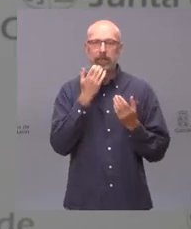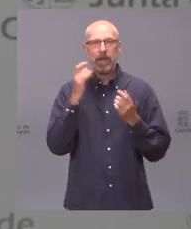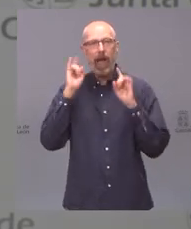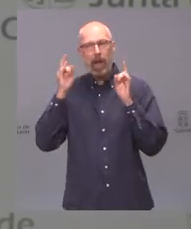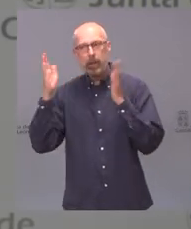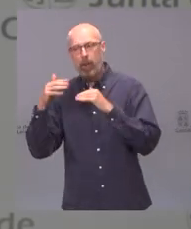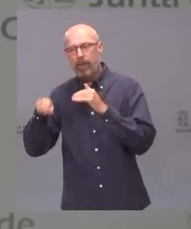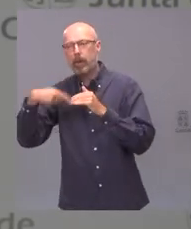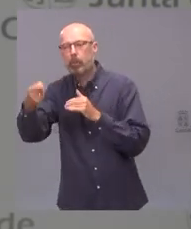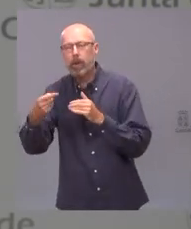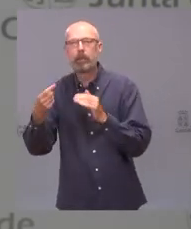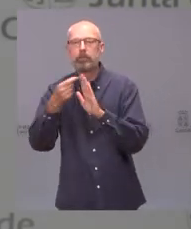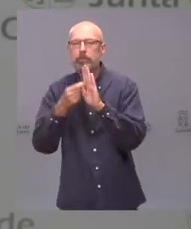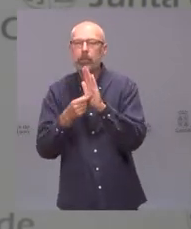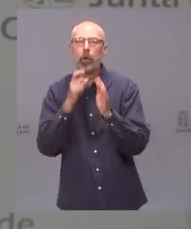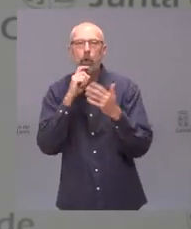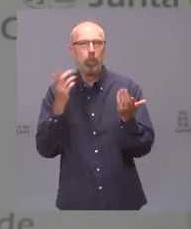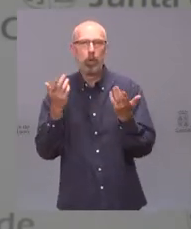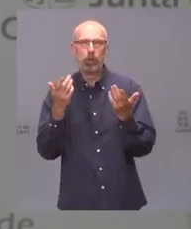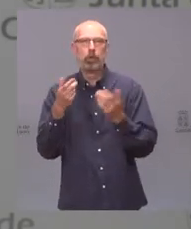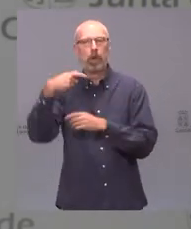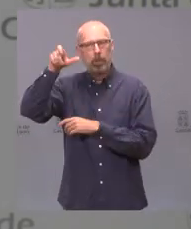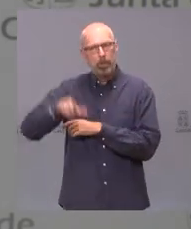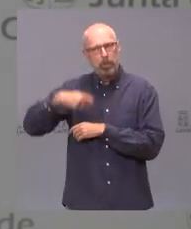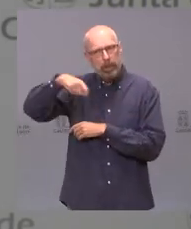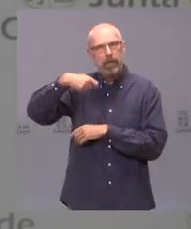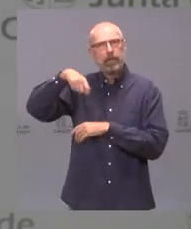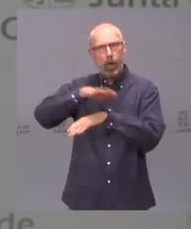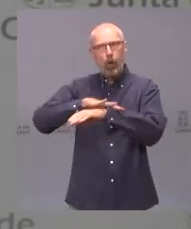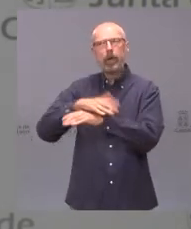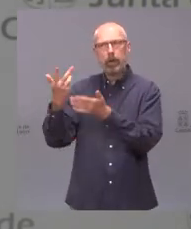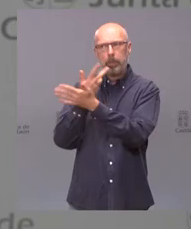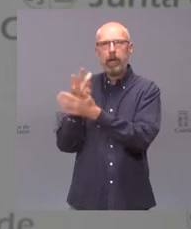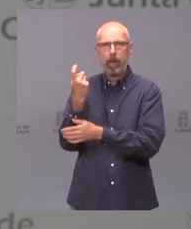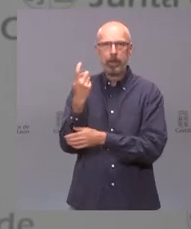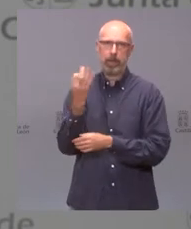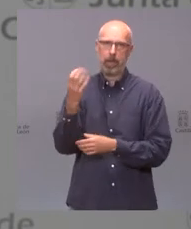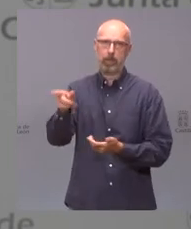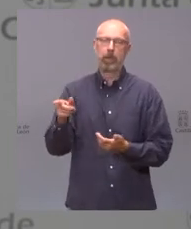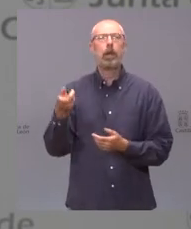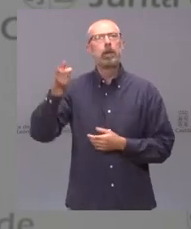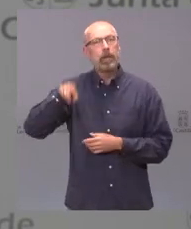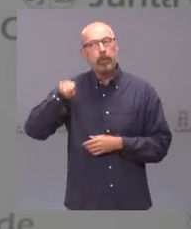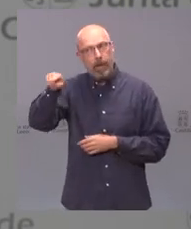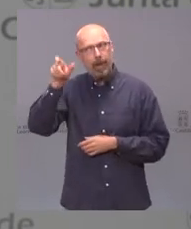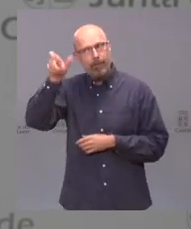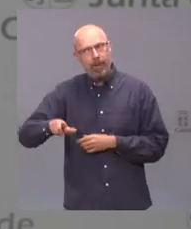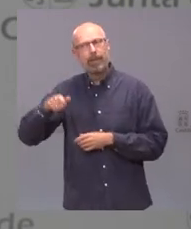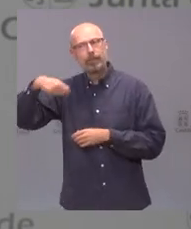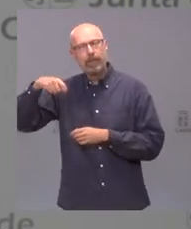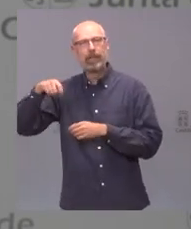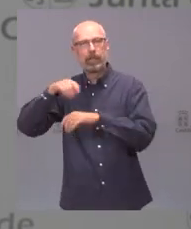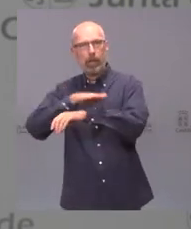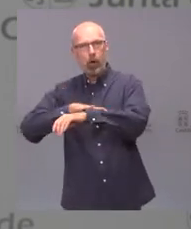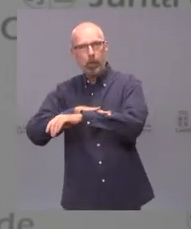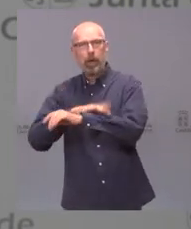ser el presidente del gobierno quien haga ese primer planteamiento también le digo creo que debe hablar con los presidentes y presidentas de las comunidades